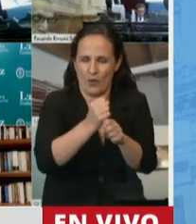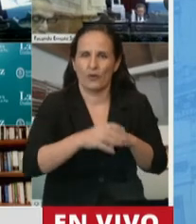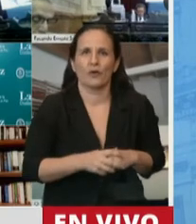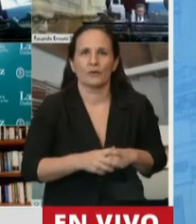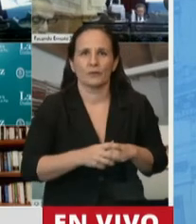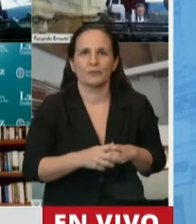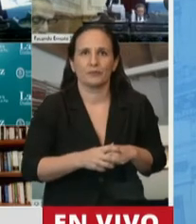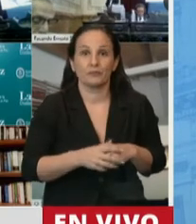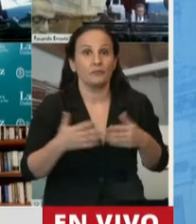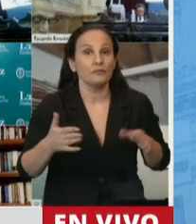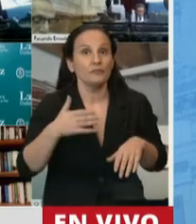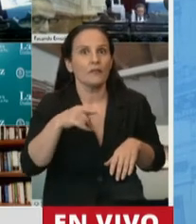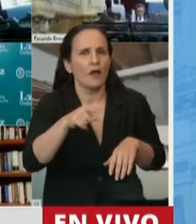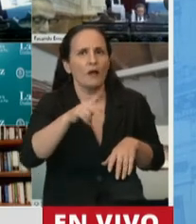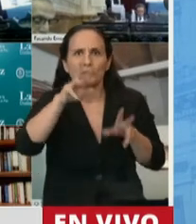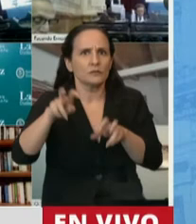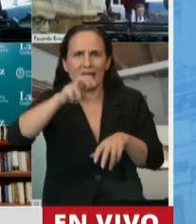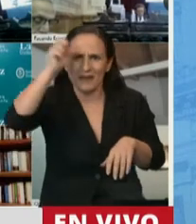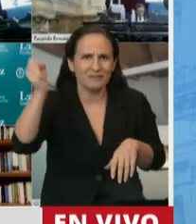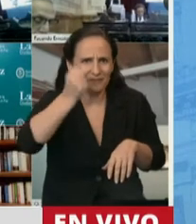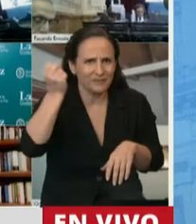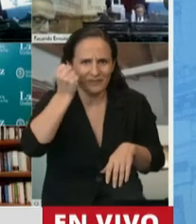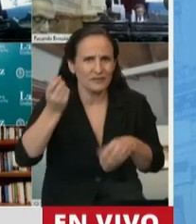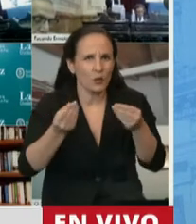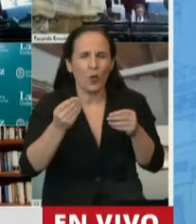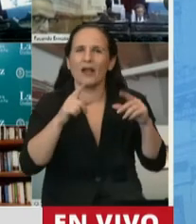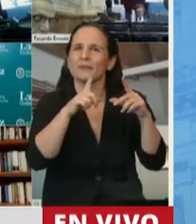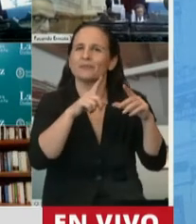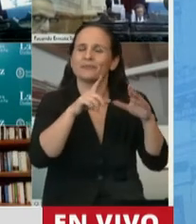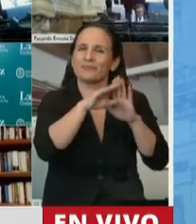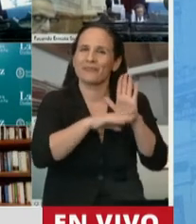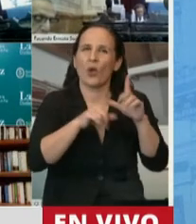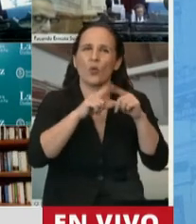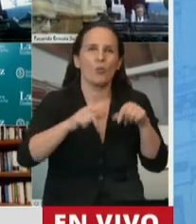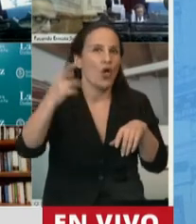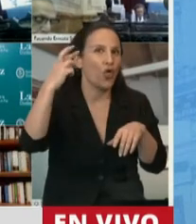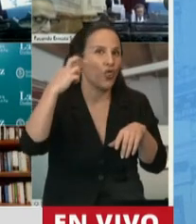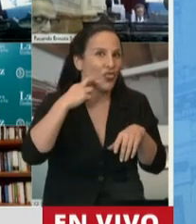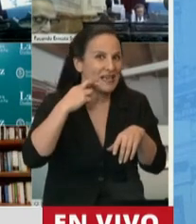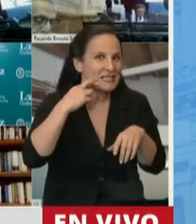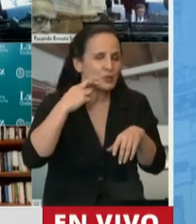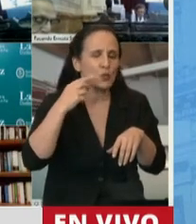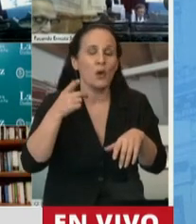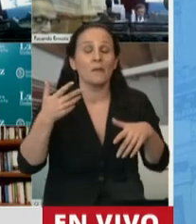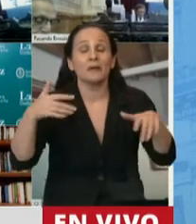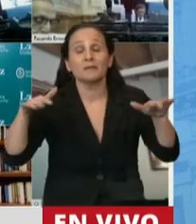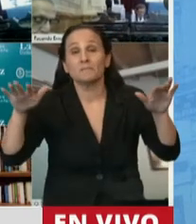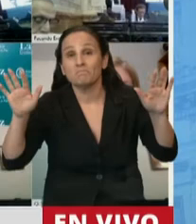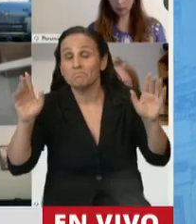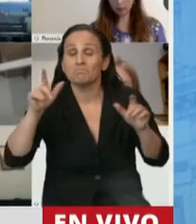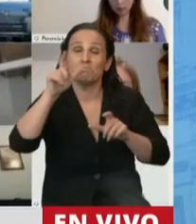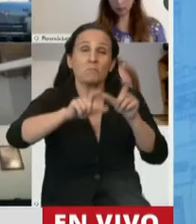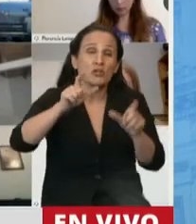hay un punto central en esto, que es el artículo 19, porque quizás algunos trabajadores y